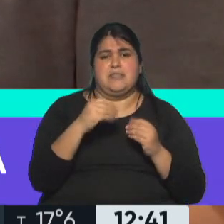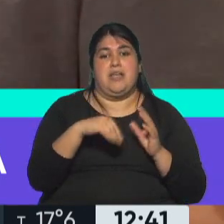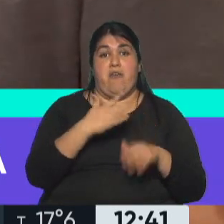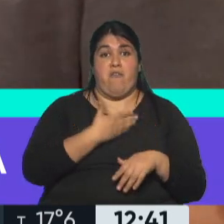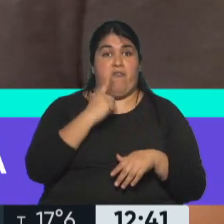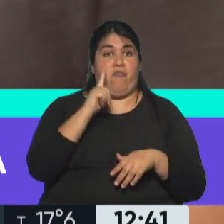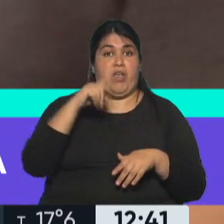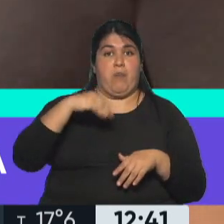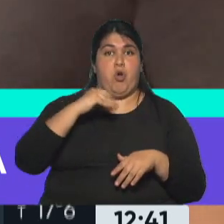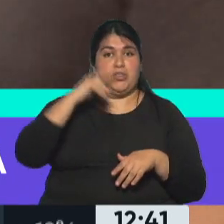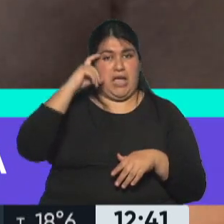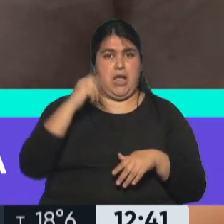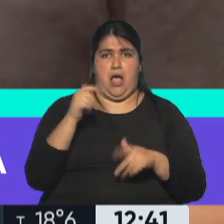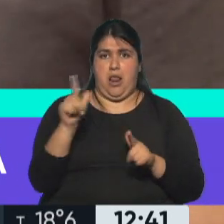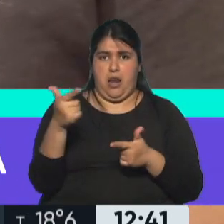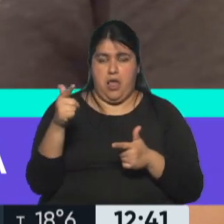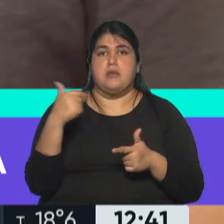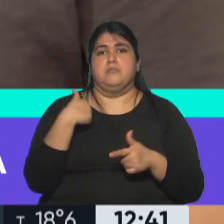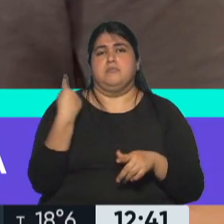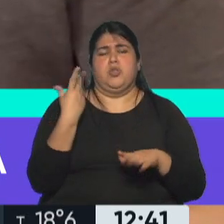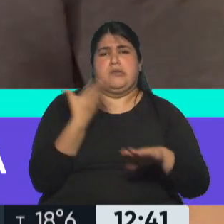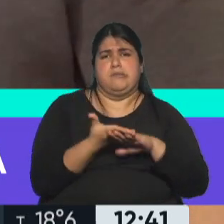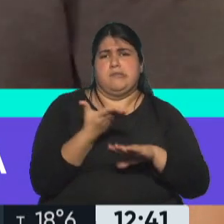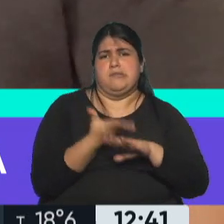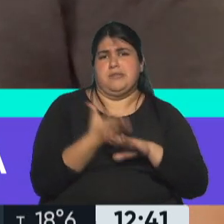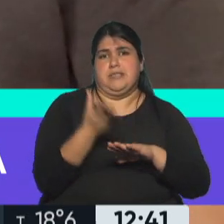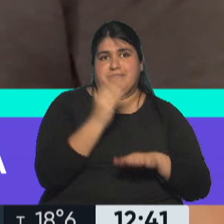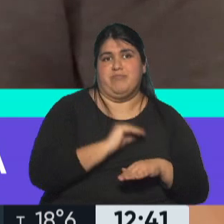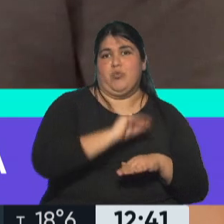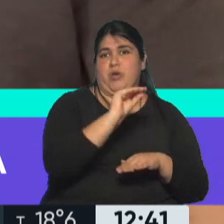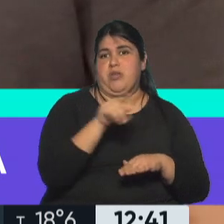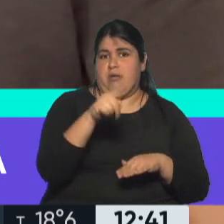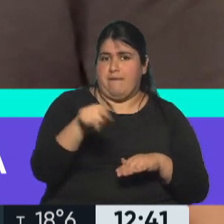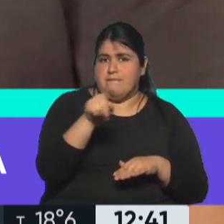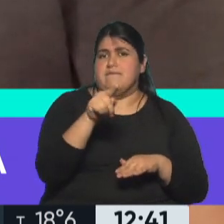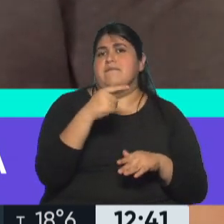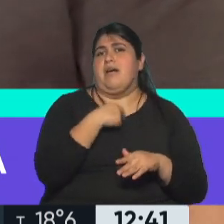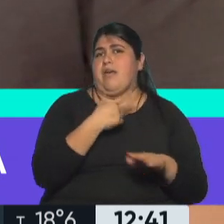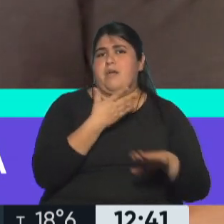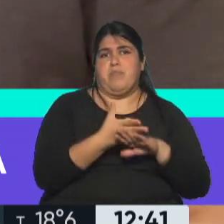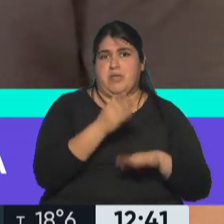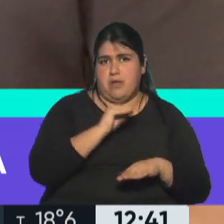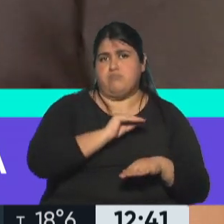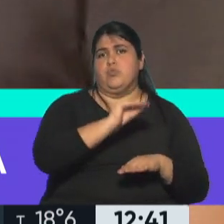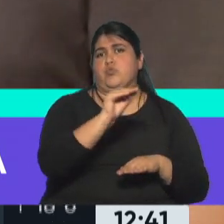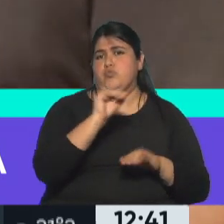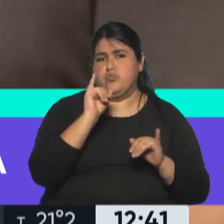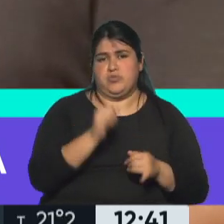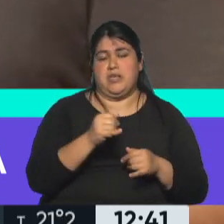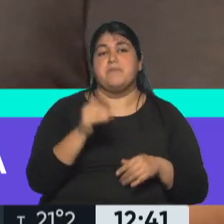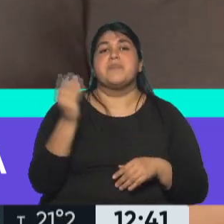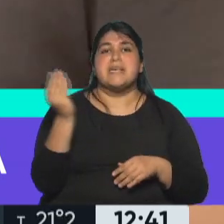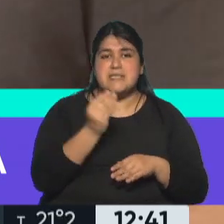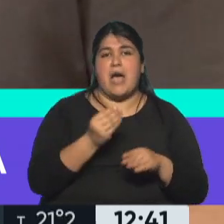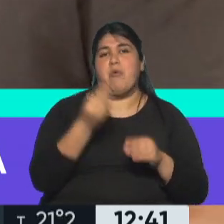mucho pedido. La semana pasada en la Autopista del Sur también los compañeros estaban pidiendo porque vuelva Filmoteca, claro que sí, el sábado